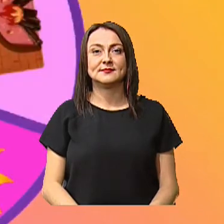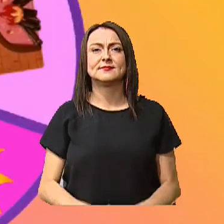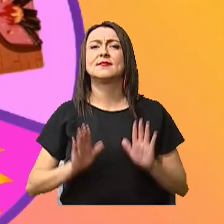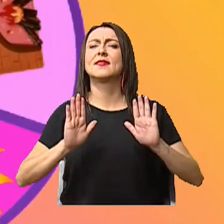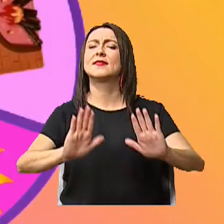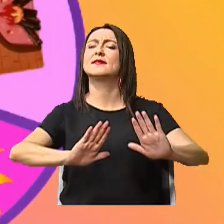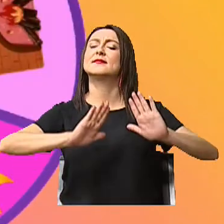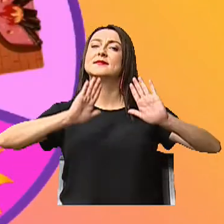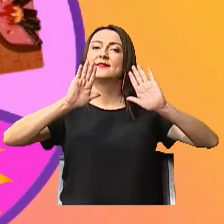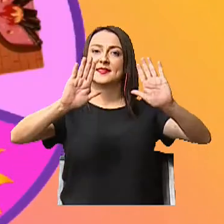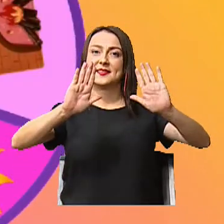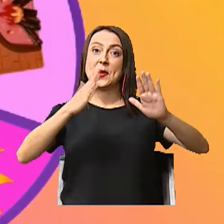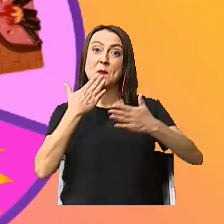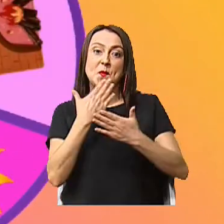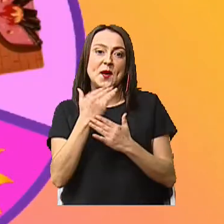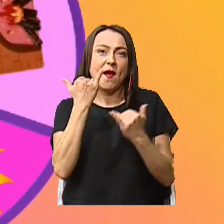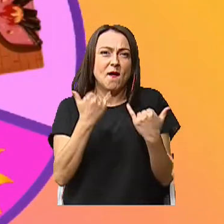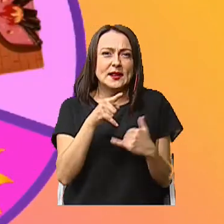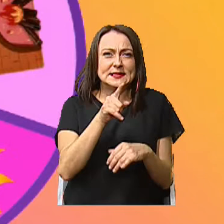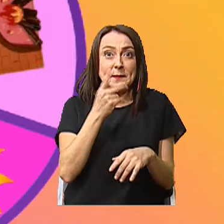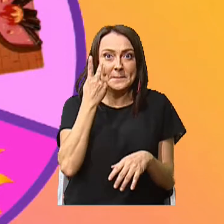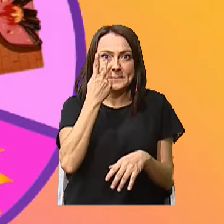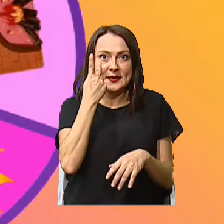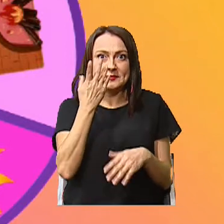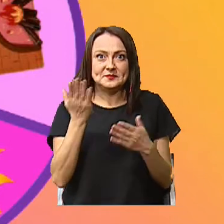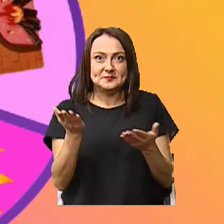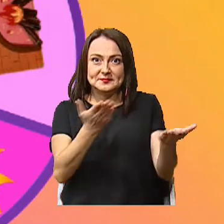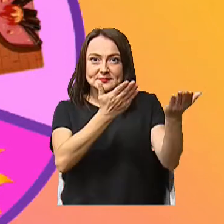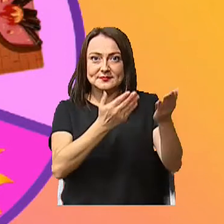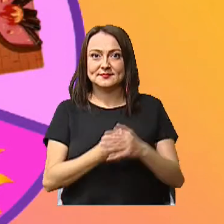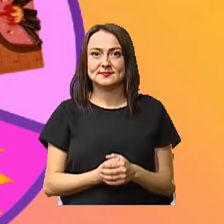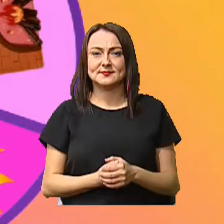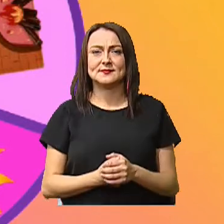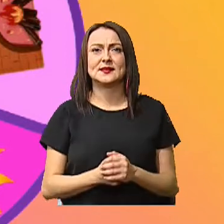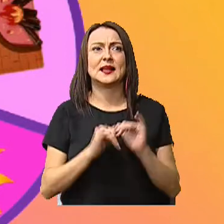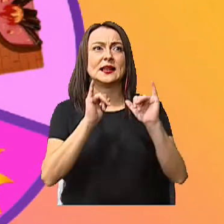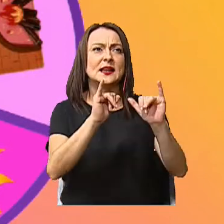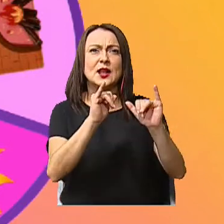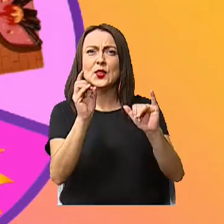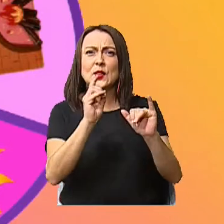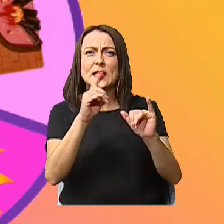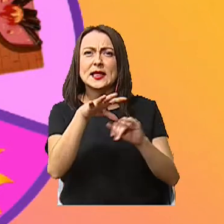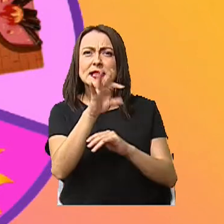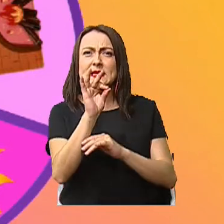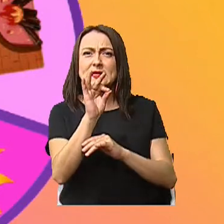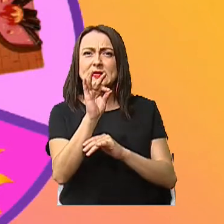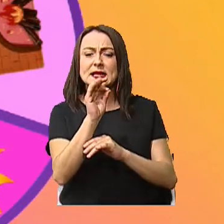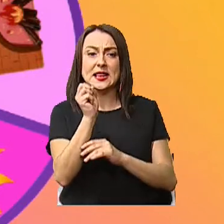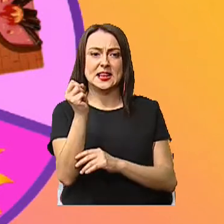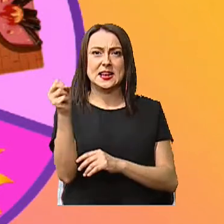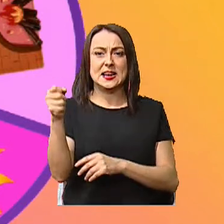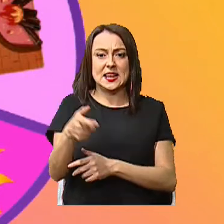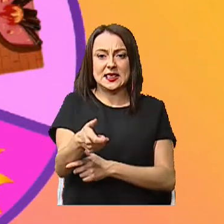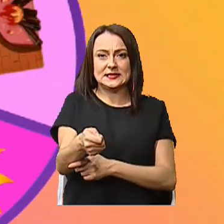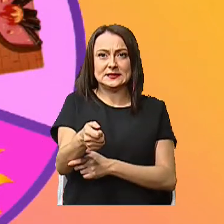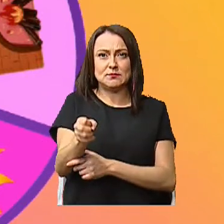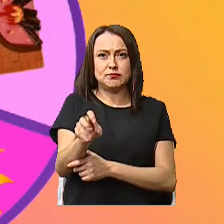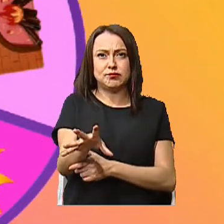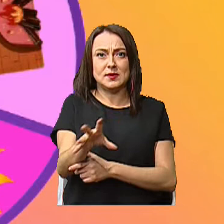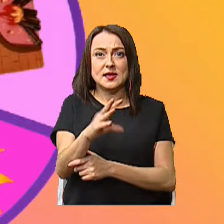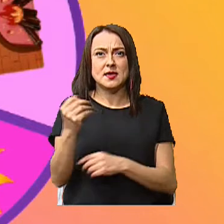Excelente. Bueno, en este caso, vean ustedes. Quedó entre la linterna y el abrigo.